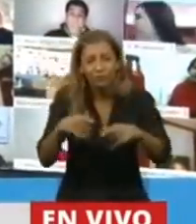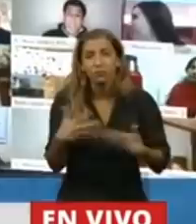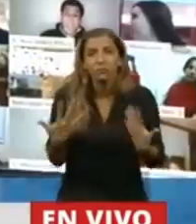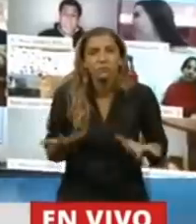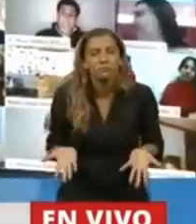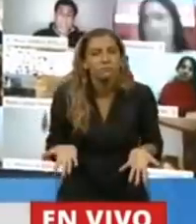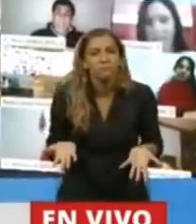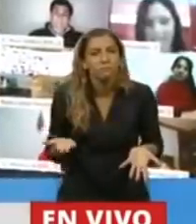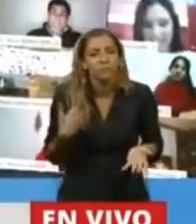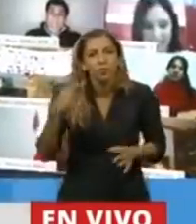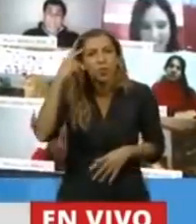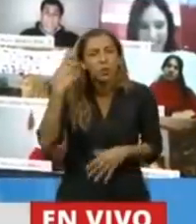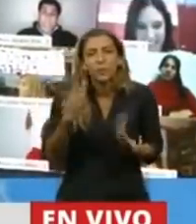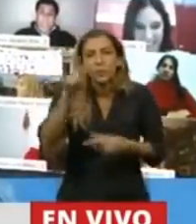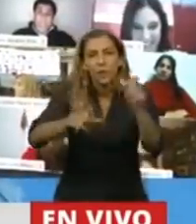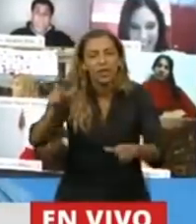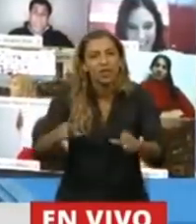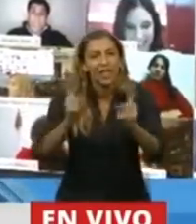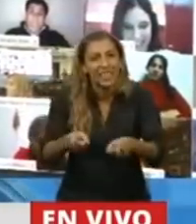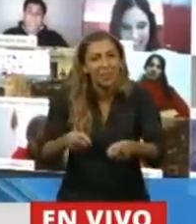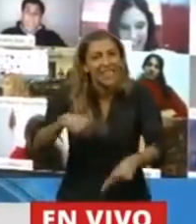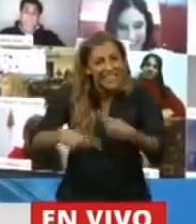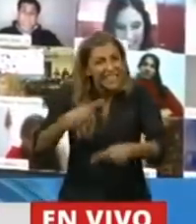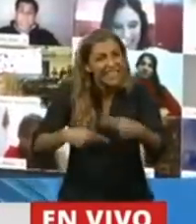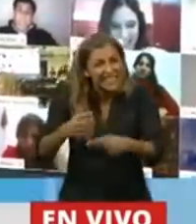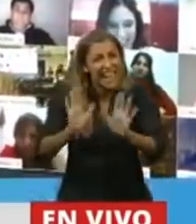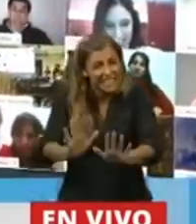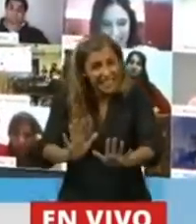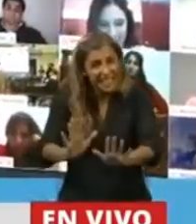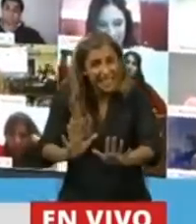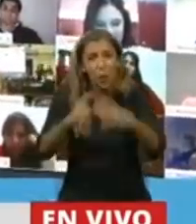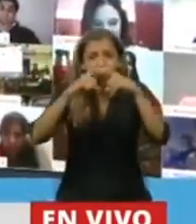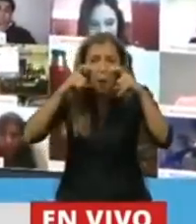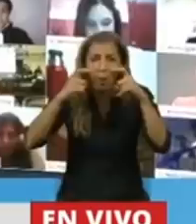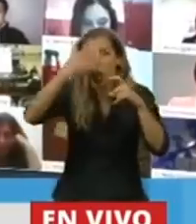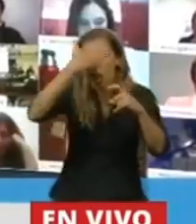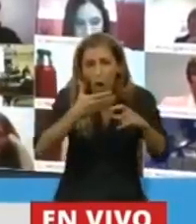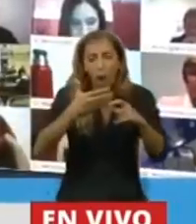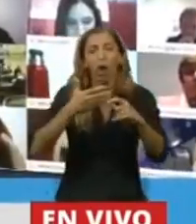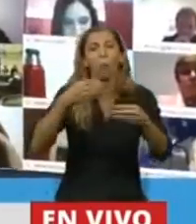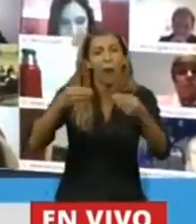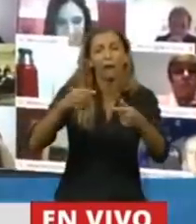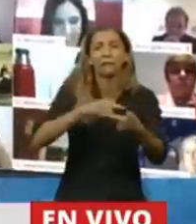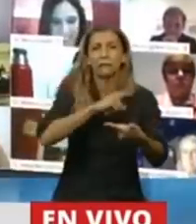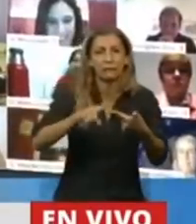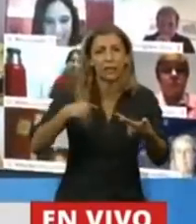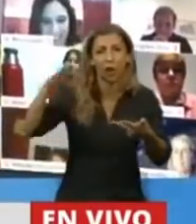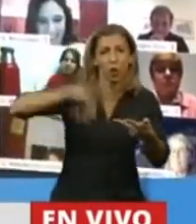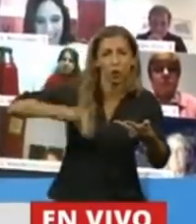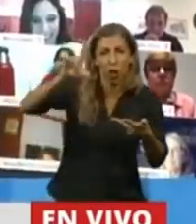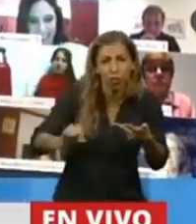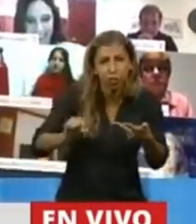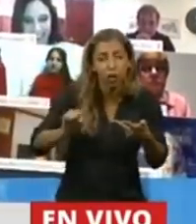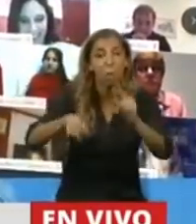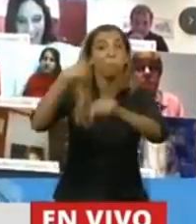¿Hasta dónde van a llevar a la gente? Rebaja de sueldo, barbijo, cosas de plástico en la cabeza. En la próxima pandemia, ¿qué? Con una bolsa Zip Lock,